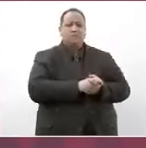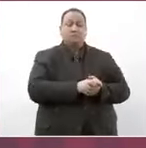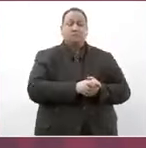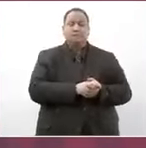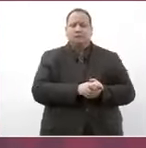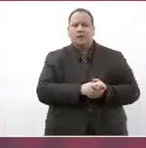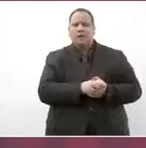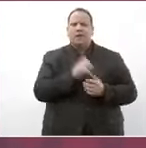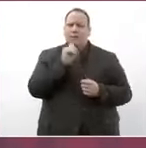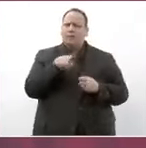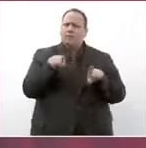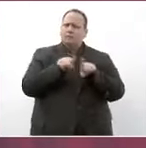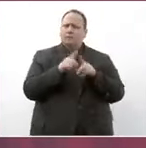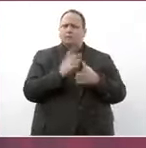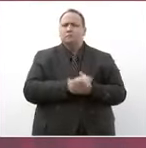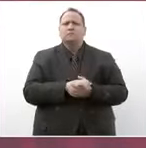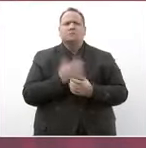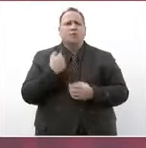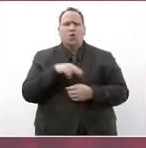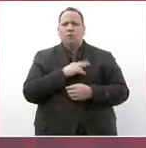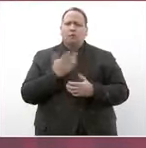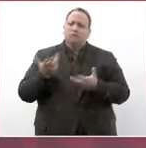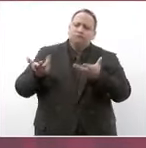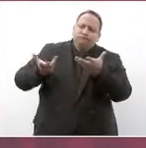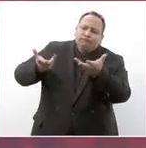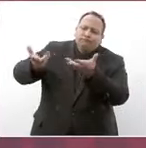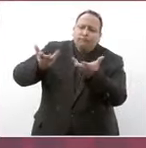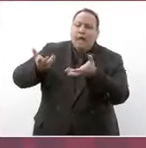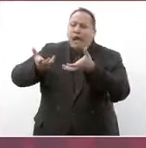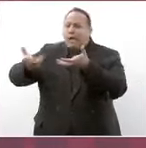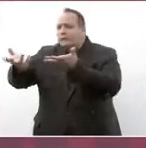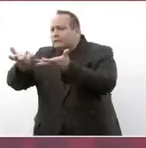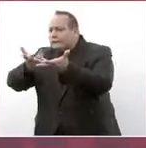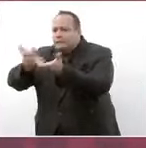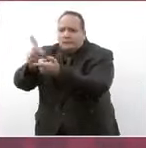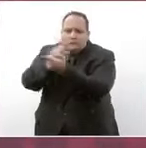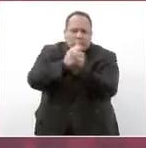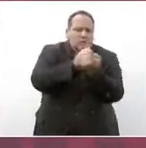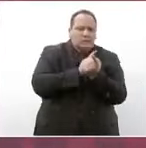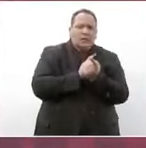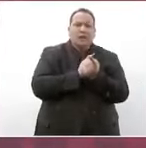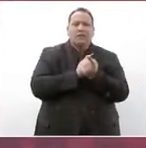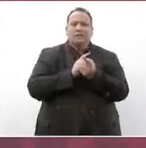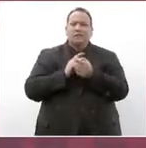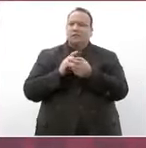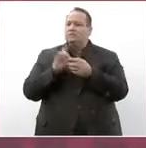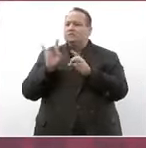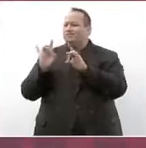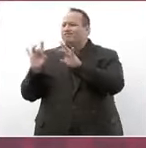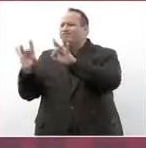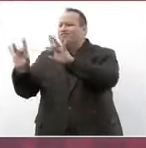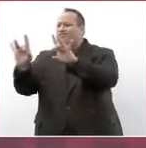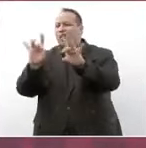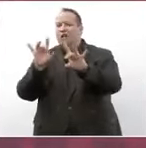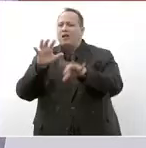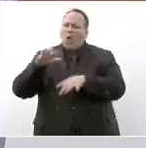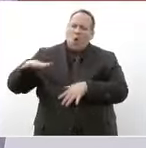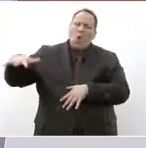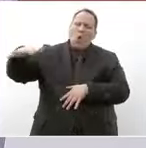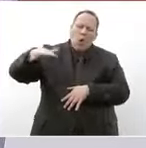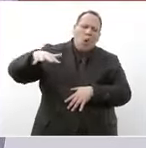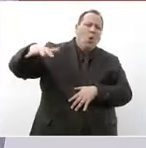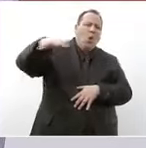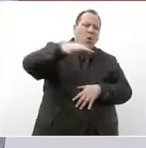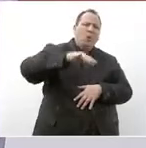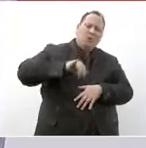vamos a seguir con intervenciones urbanas mejorando la situación de las colonias